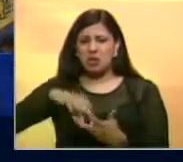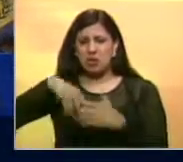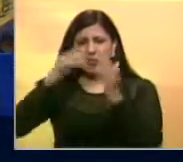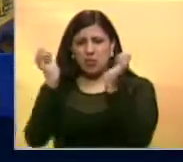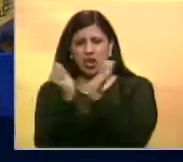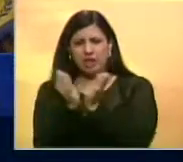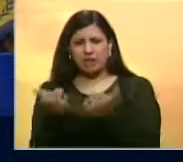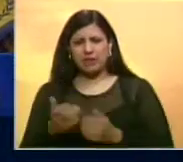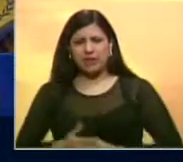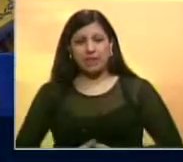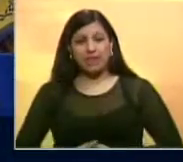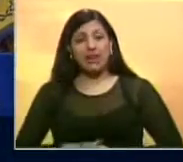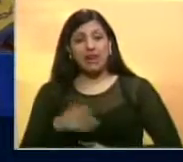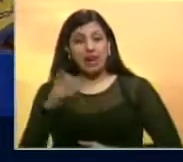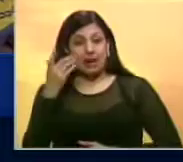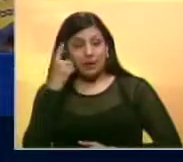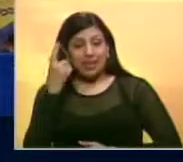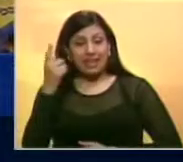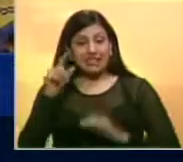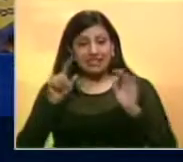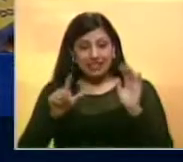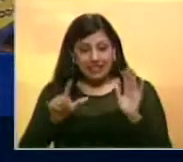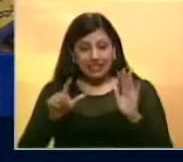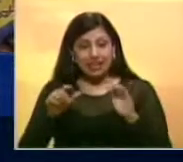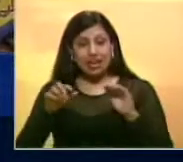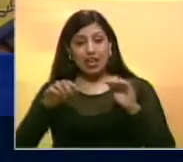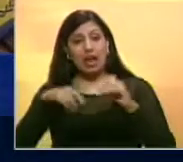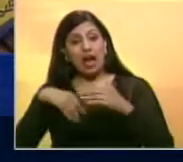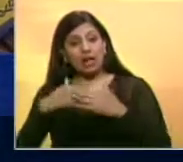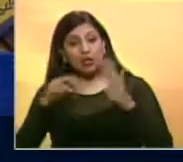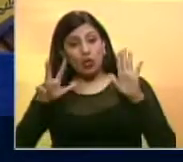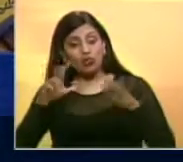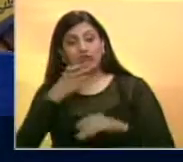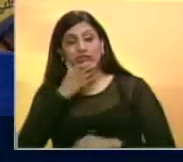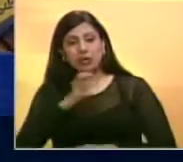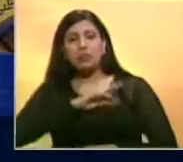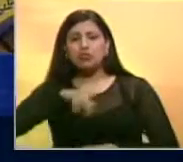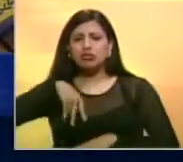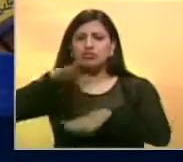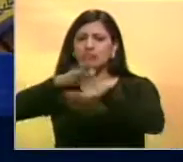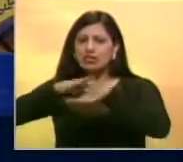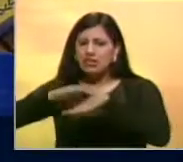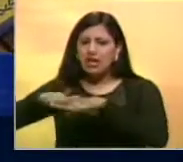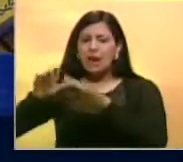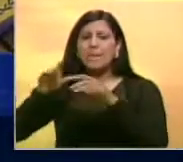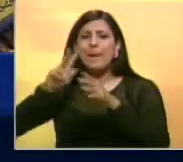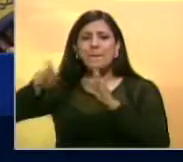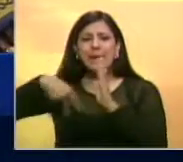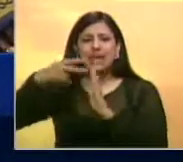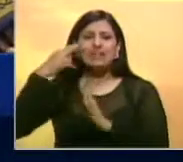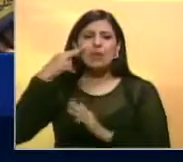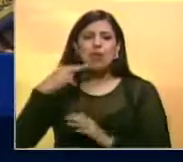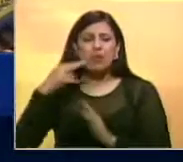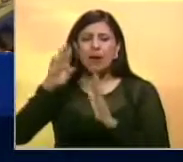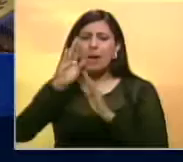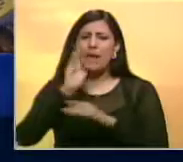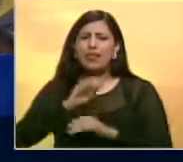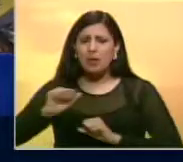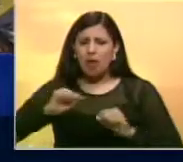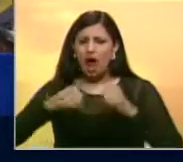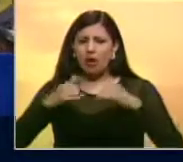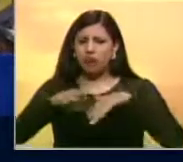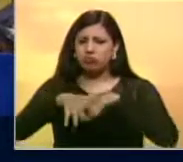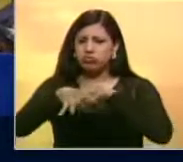Ya desde el día 7, 8 de diciembre estábamos llamando al resguardo de la Plaza Bolívar. Se está llamando a una